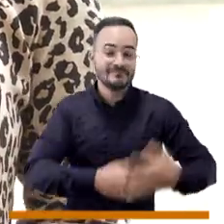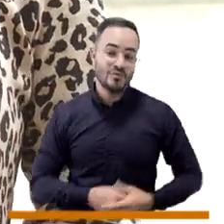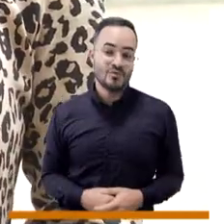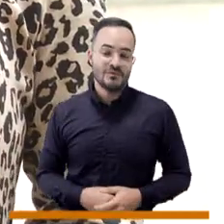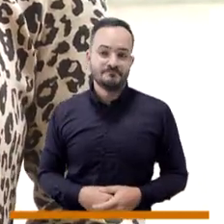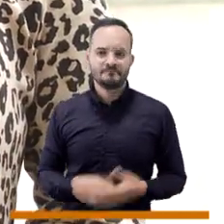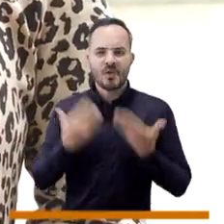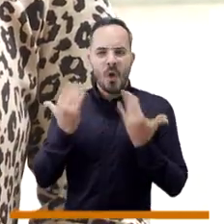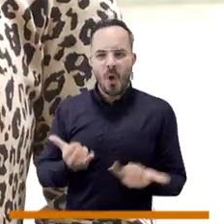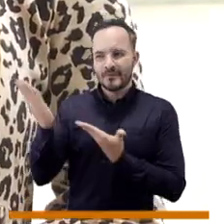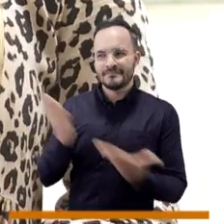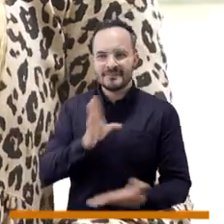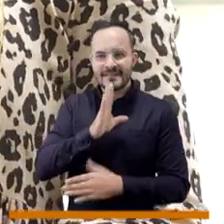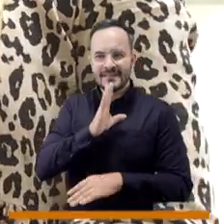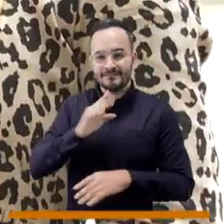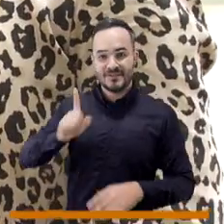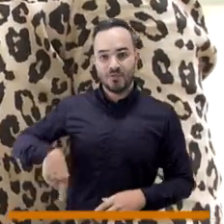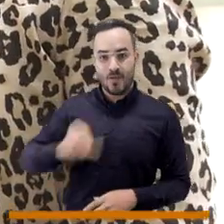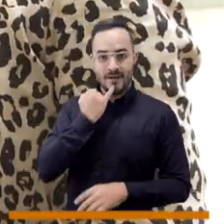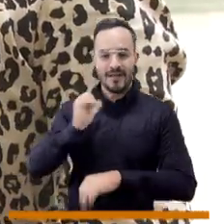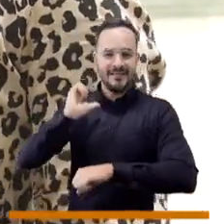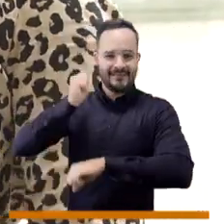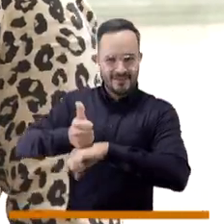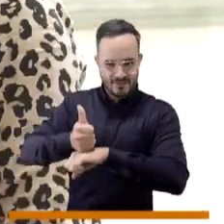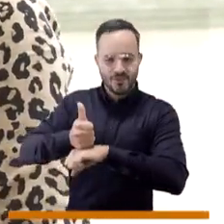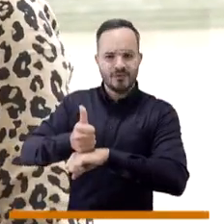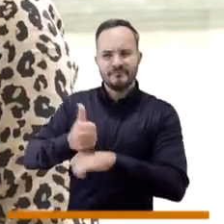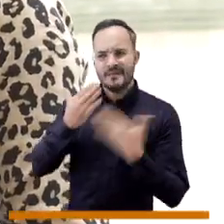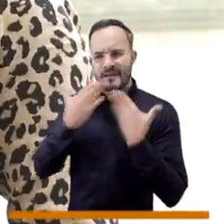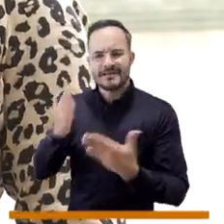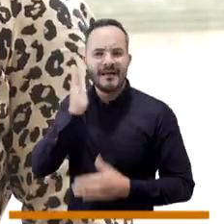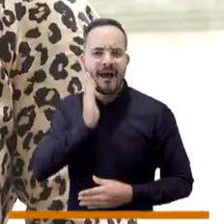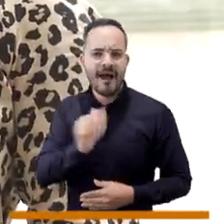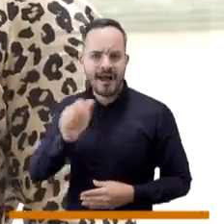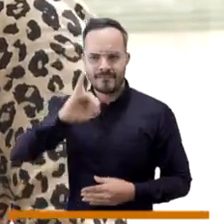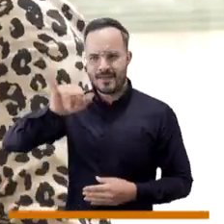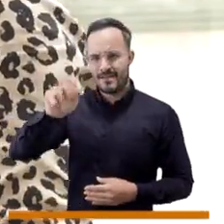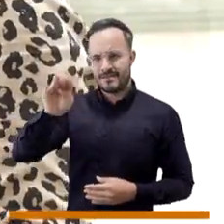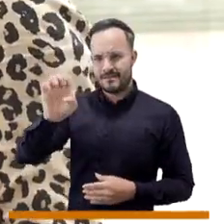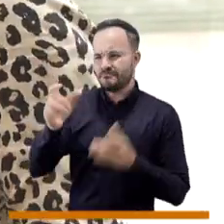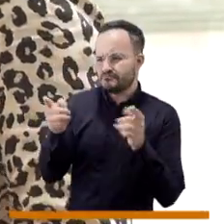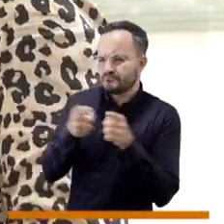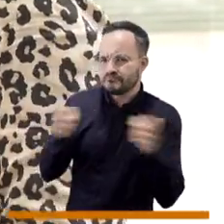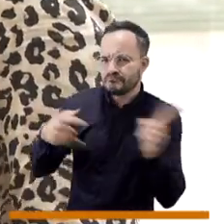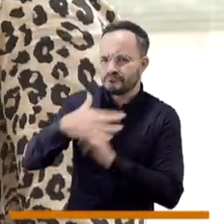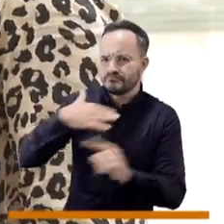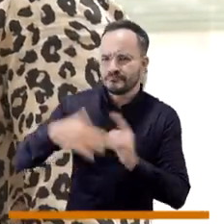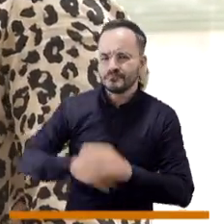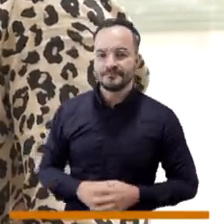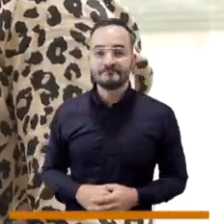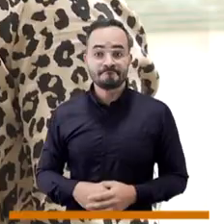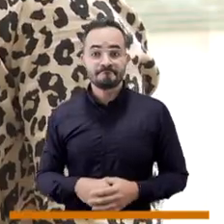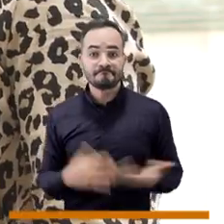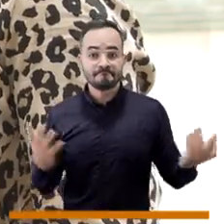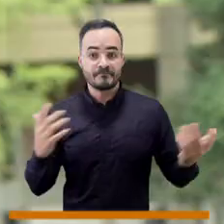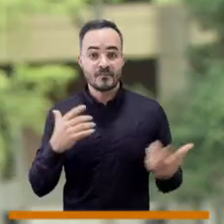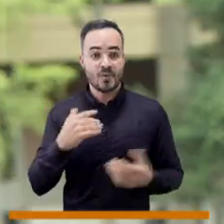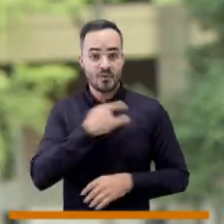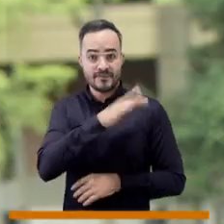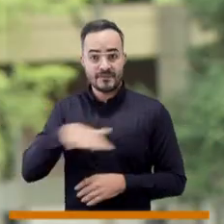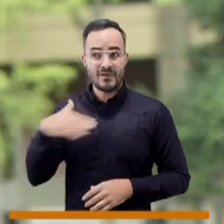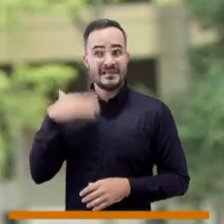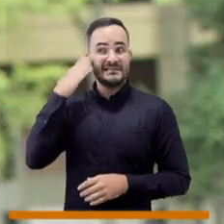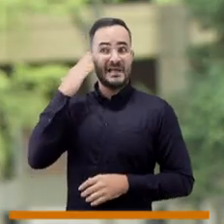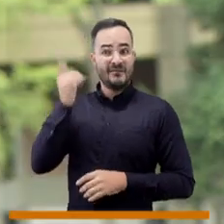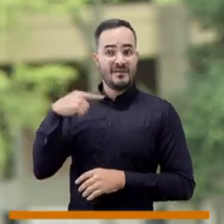personal? Para responder a eso, estamos con el director de la Escuela de Idiomas, Jaime Usma. Gracias, Jaime, por recibirnos y cuéntenos.